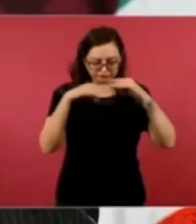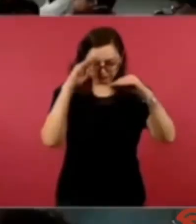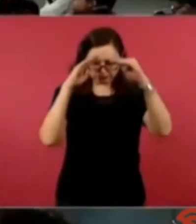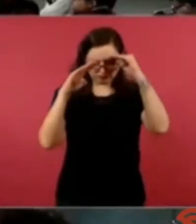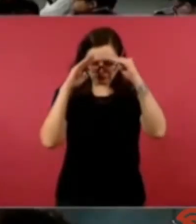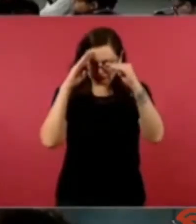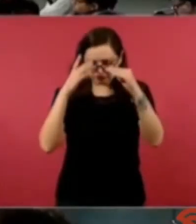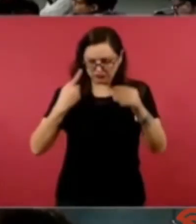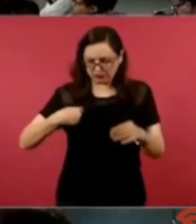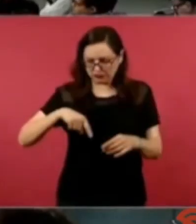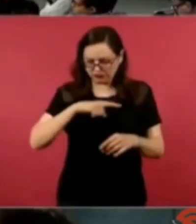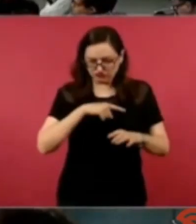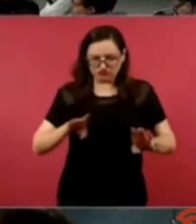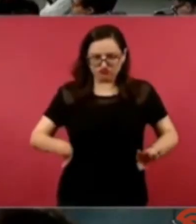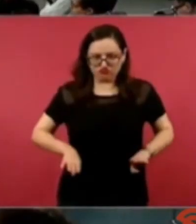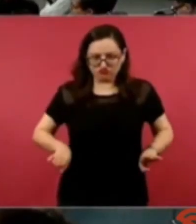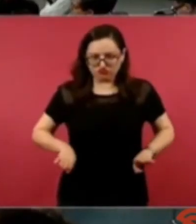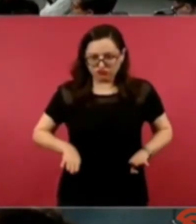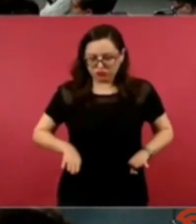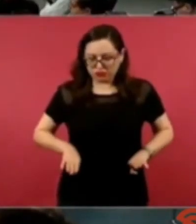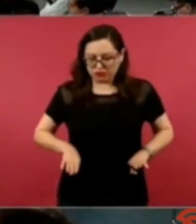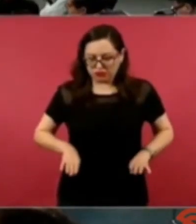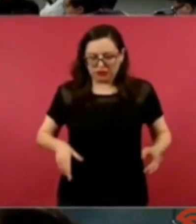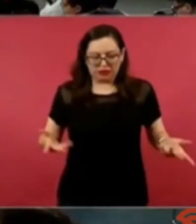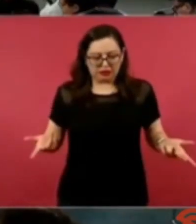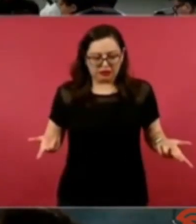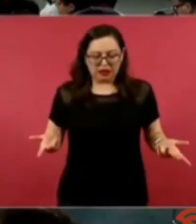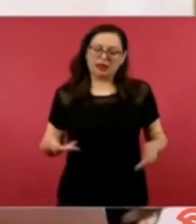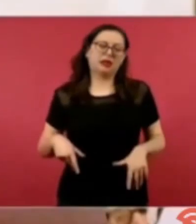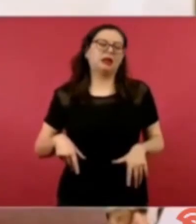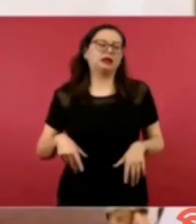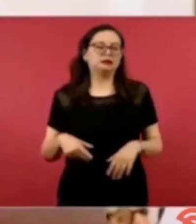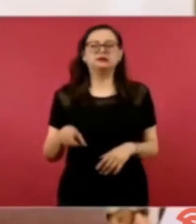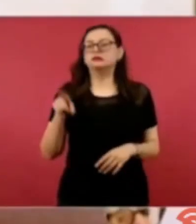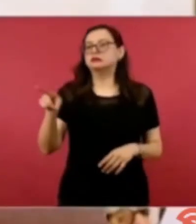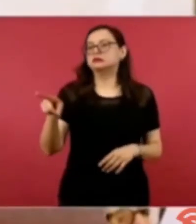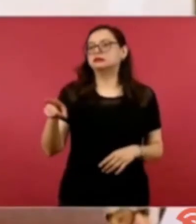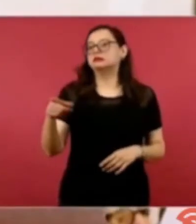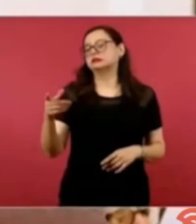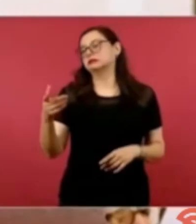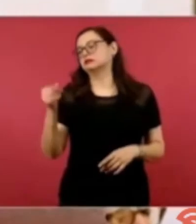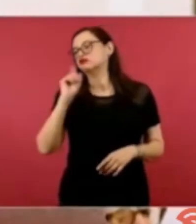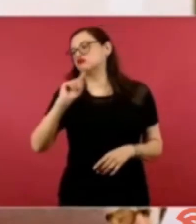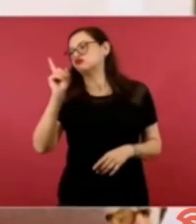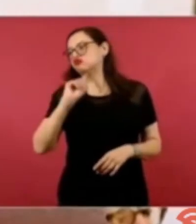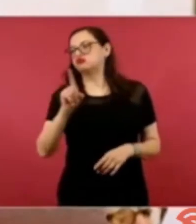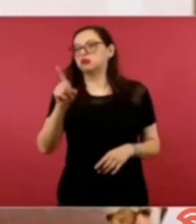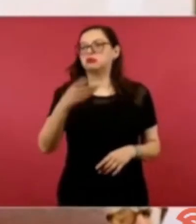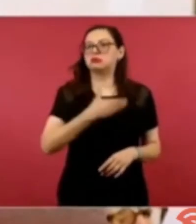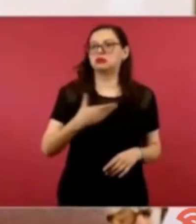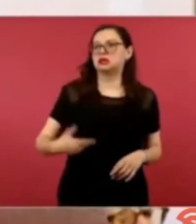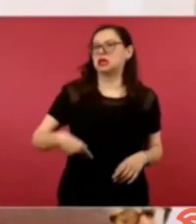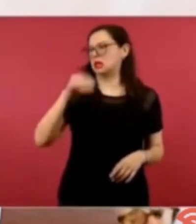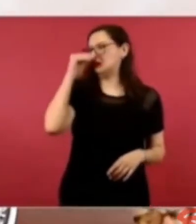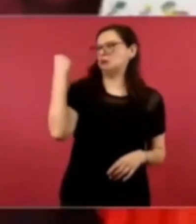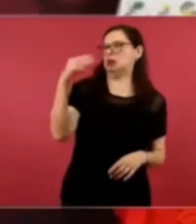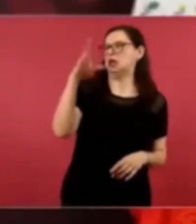claro culpar al adversario al presidente pero también